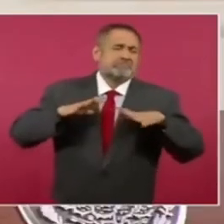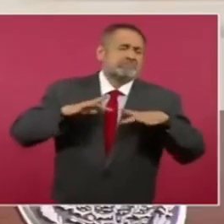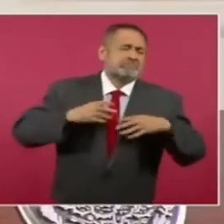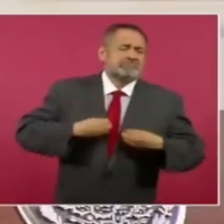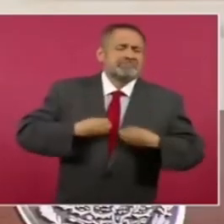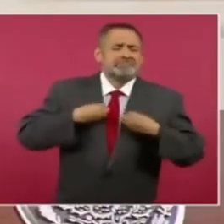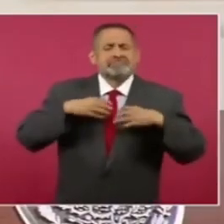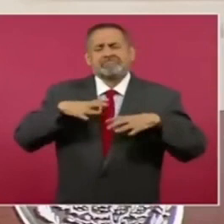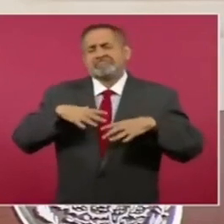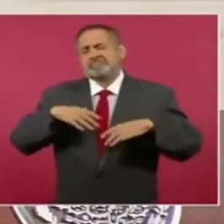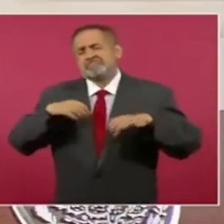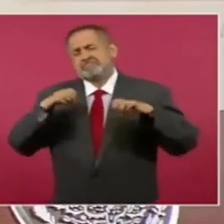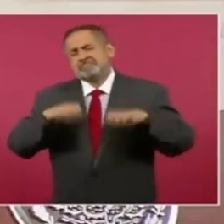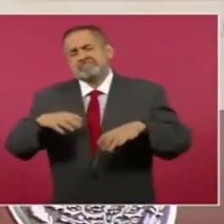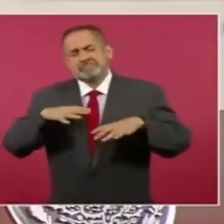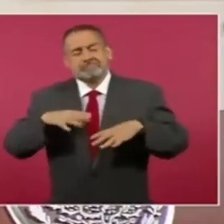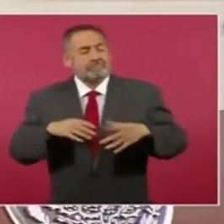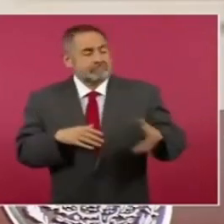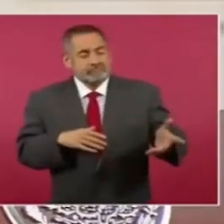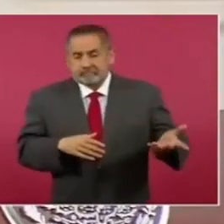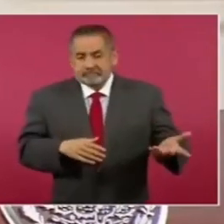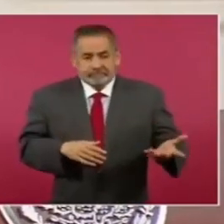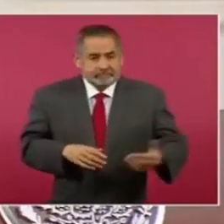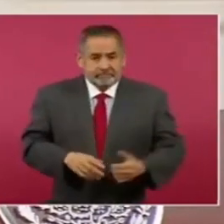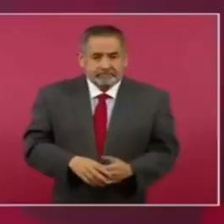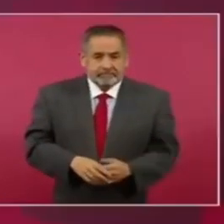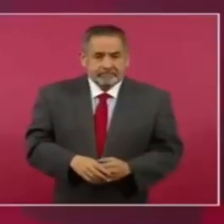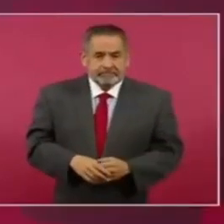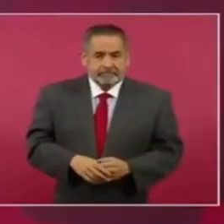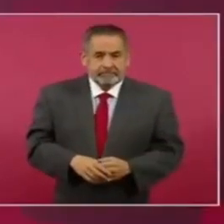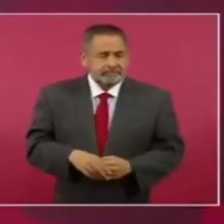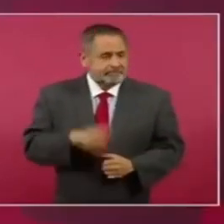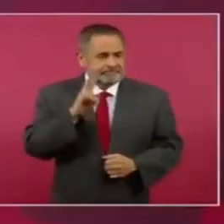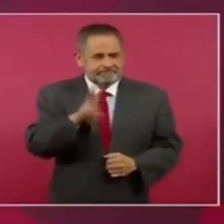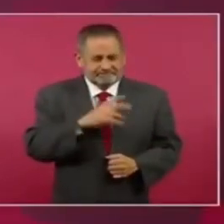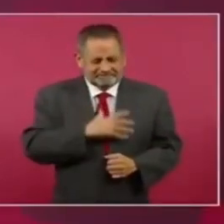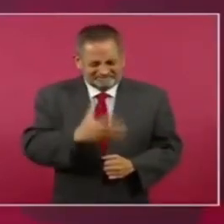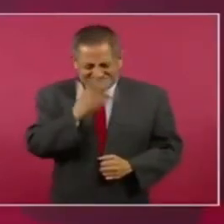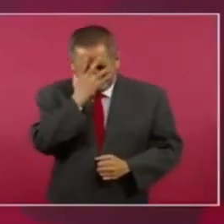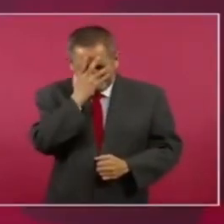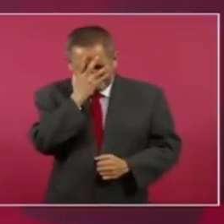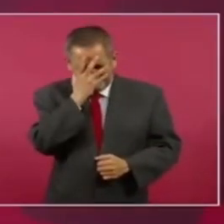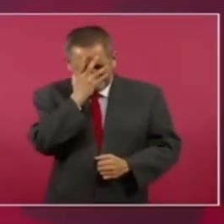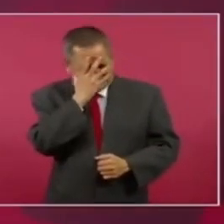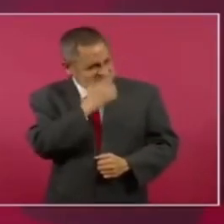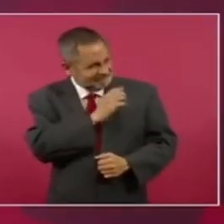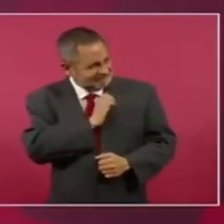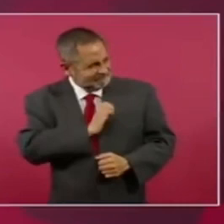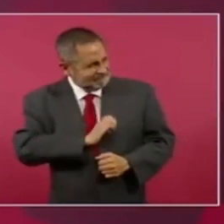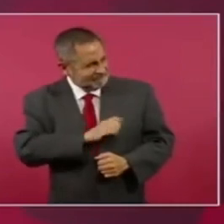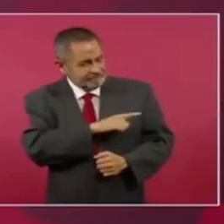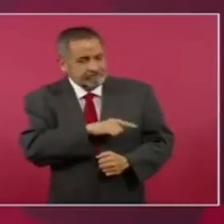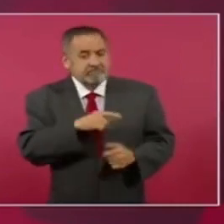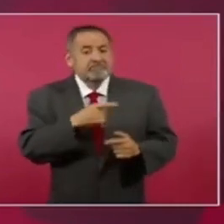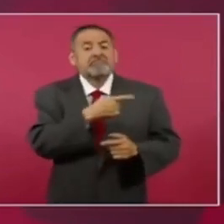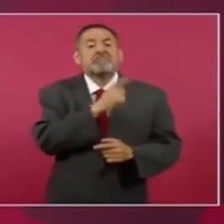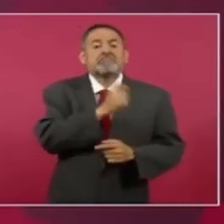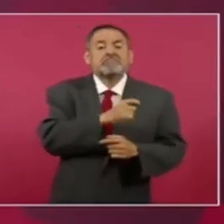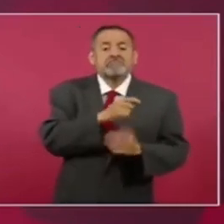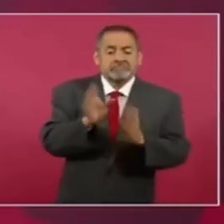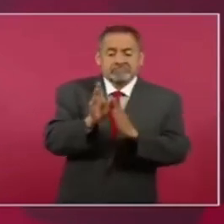que es una vergüenza, además violando